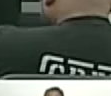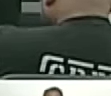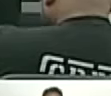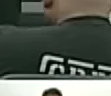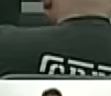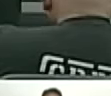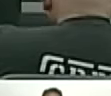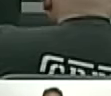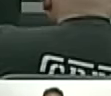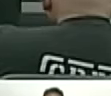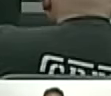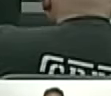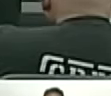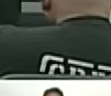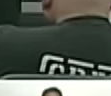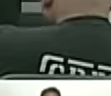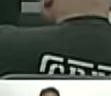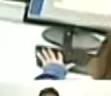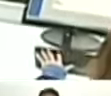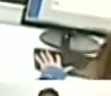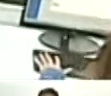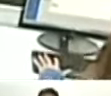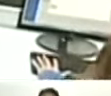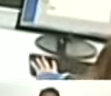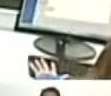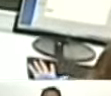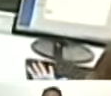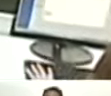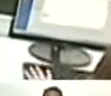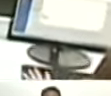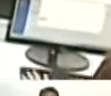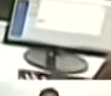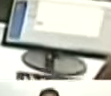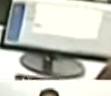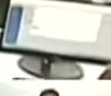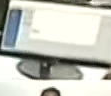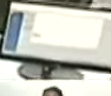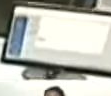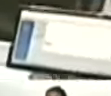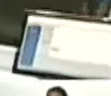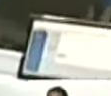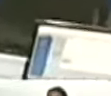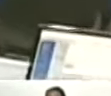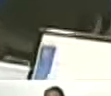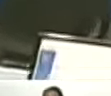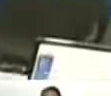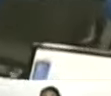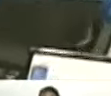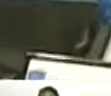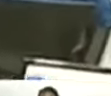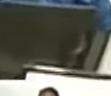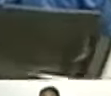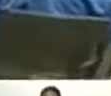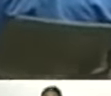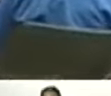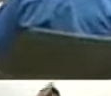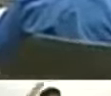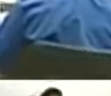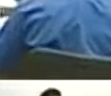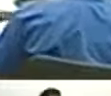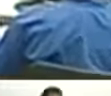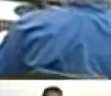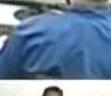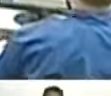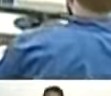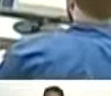Cieloína. Rodríguez Gómez. Al vicepresidente de comunicación, Alfred Nazaret Ñáñez. El